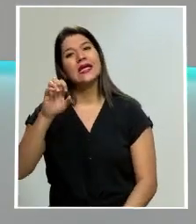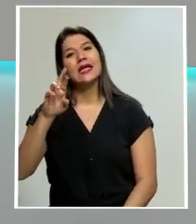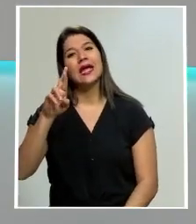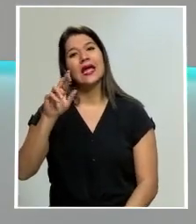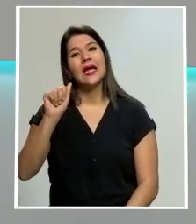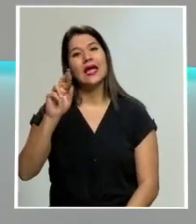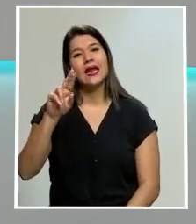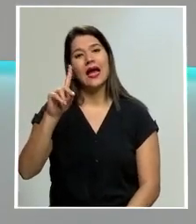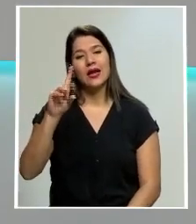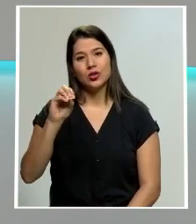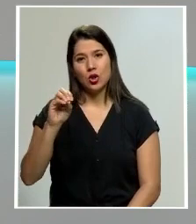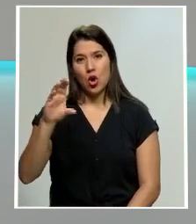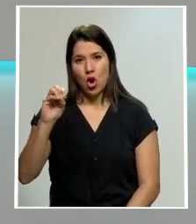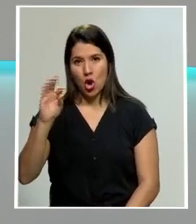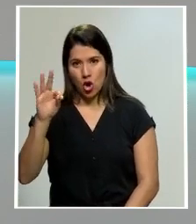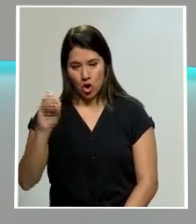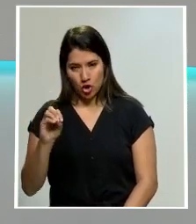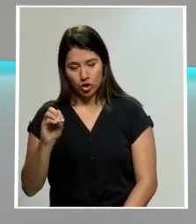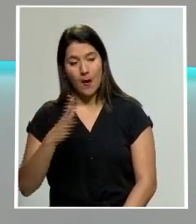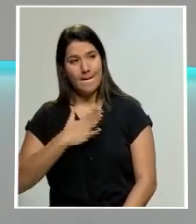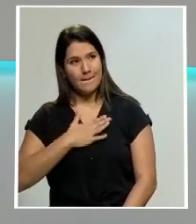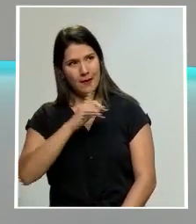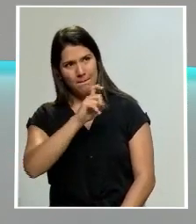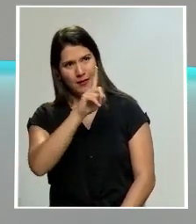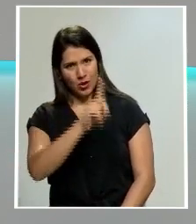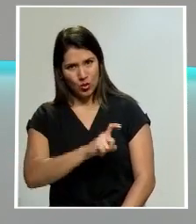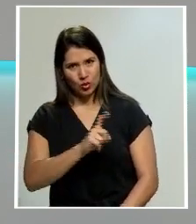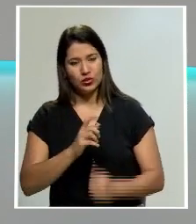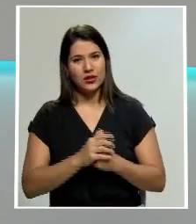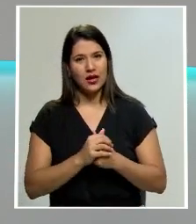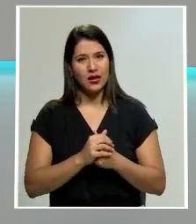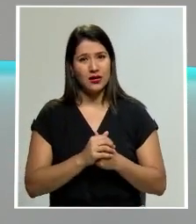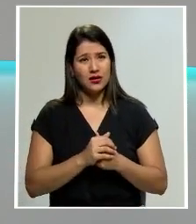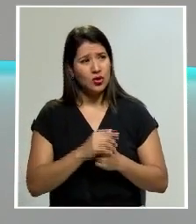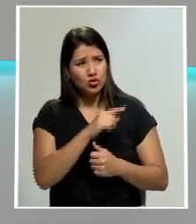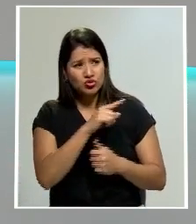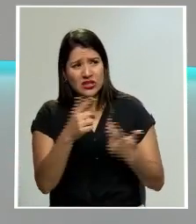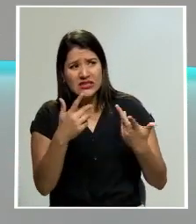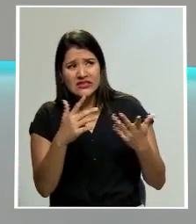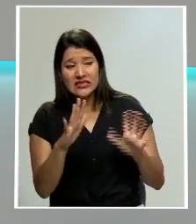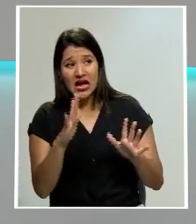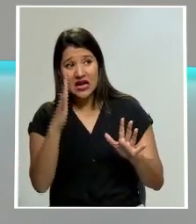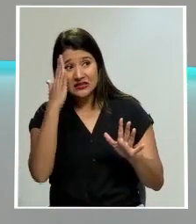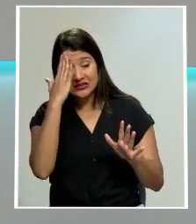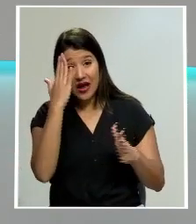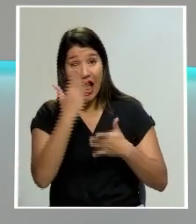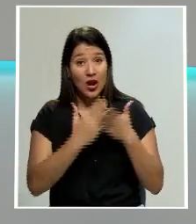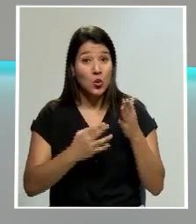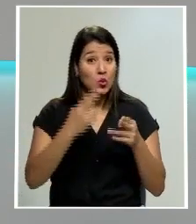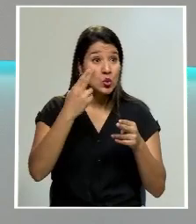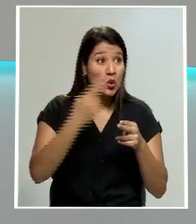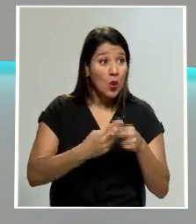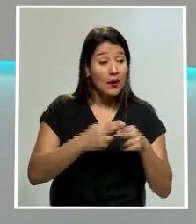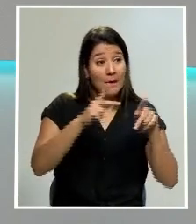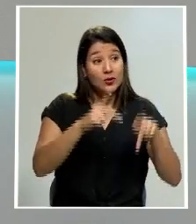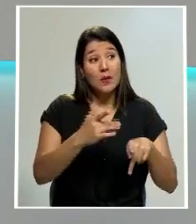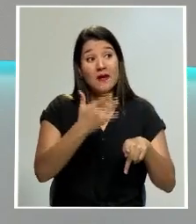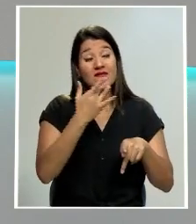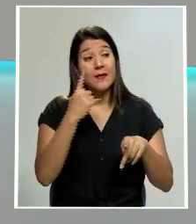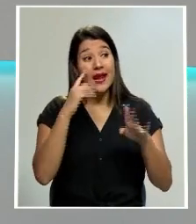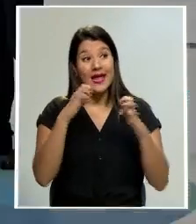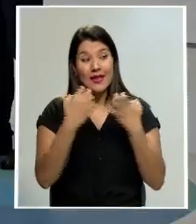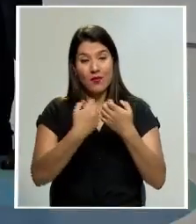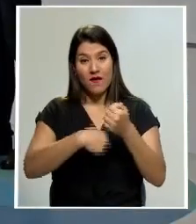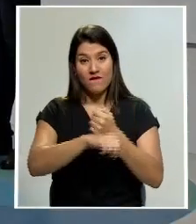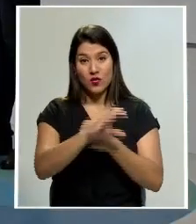mi pregunta es la siguiente Sí, señorita A nivel popular ¿hay algún nombre de algún ex técnico que la gente quiera o prefiera para la selección nacional?